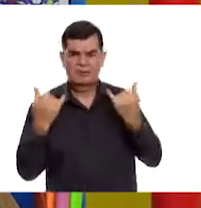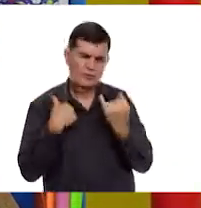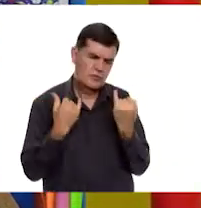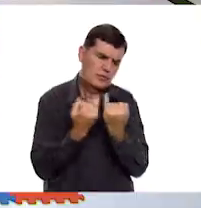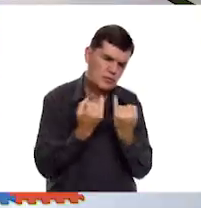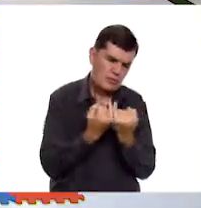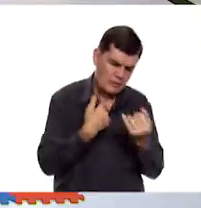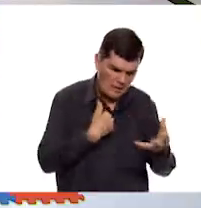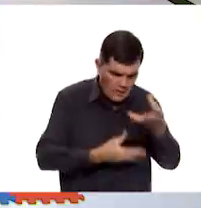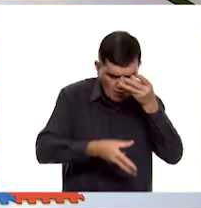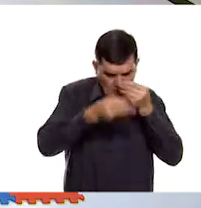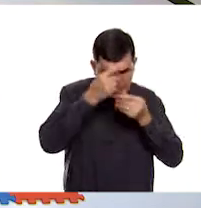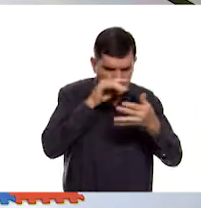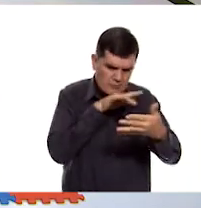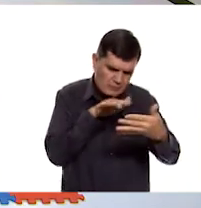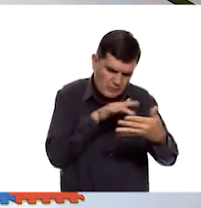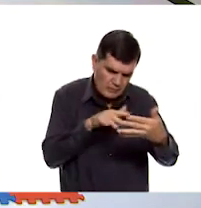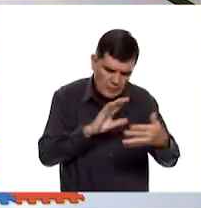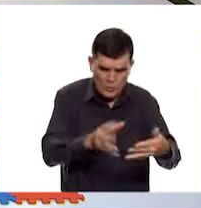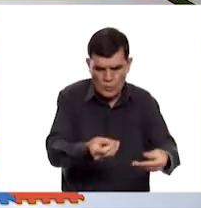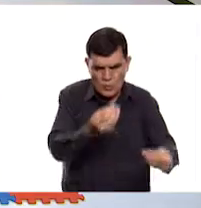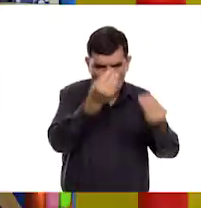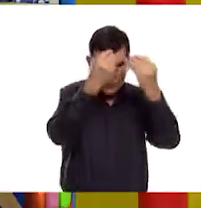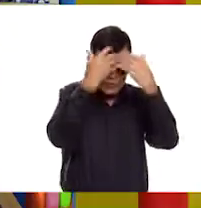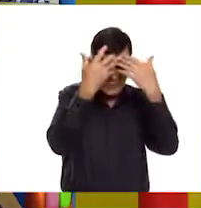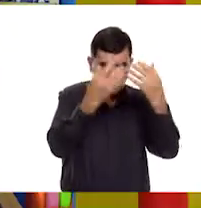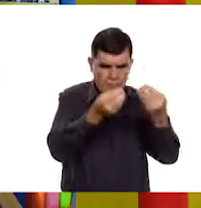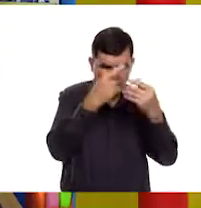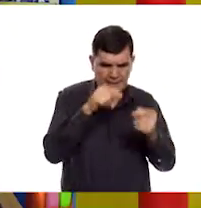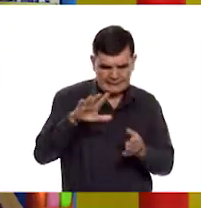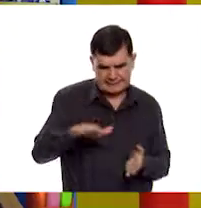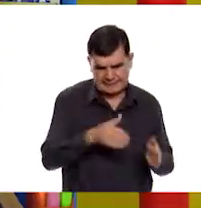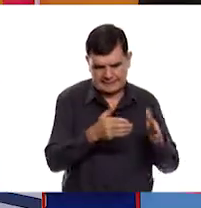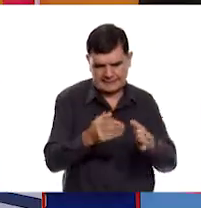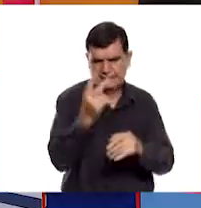disfrutando la lectura y el conocimiento en este camino.